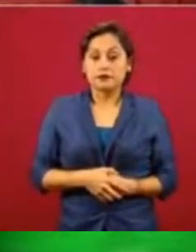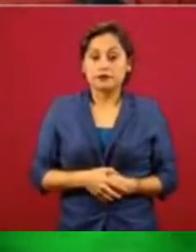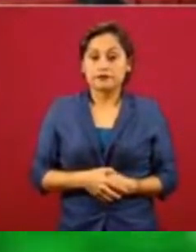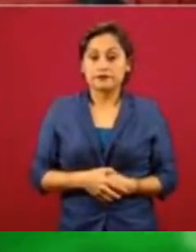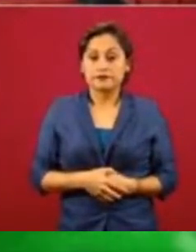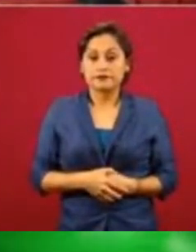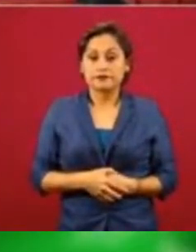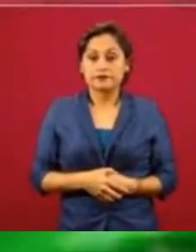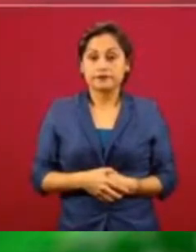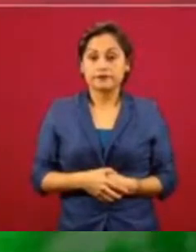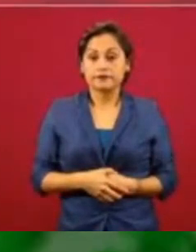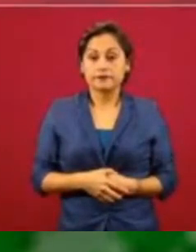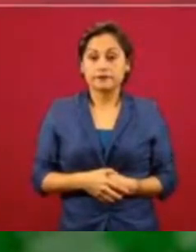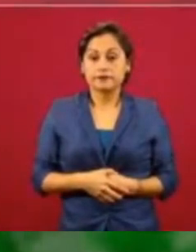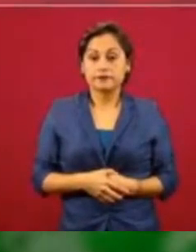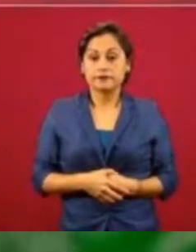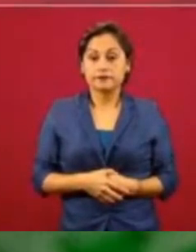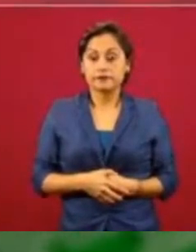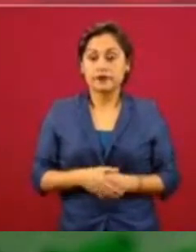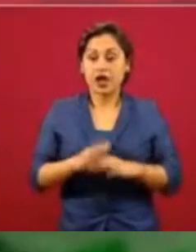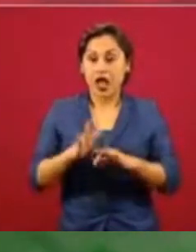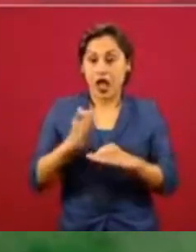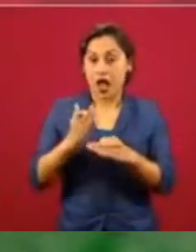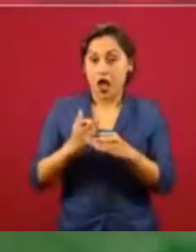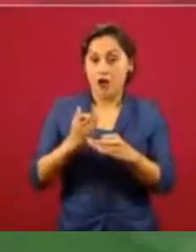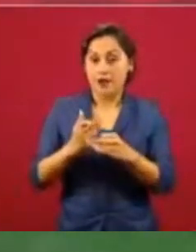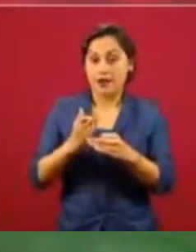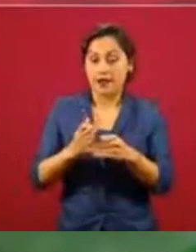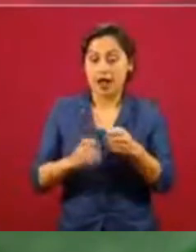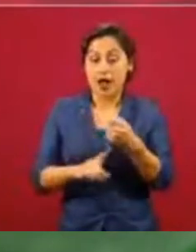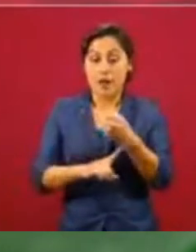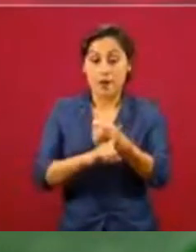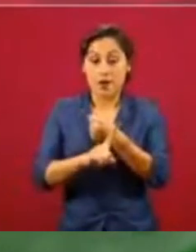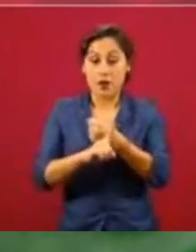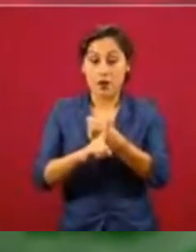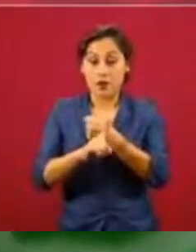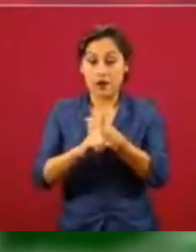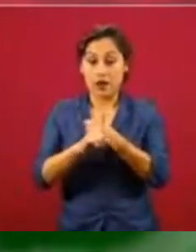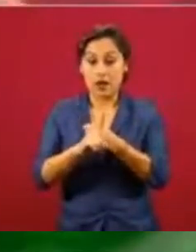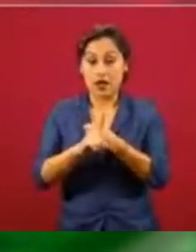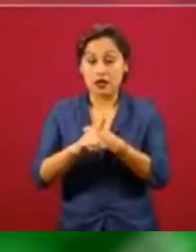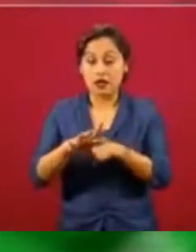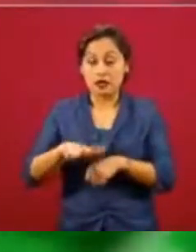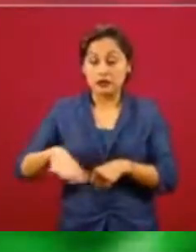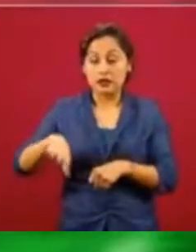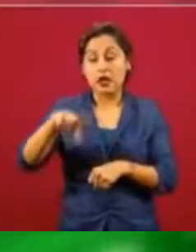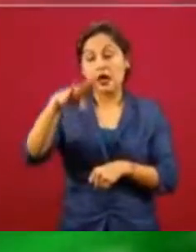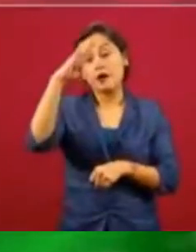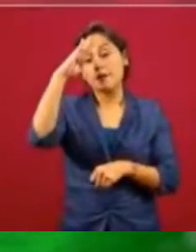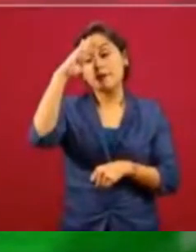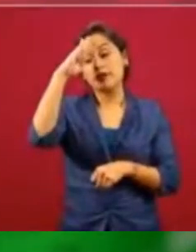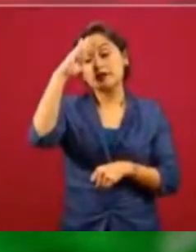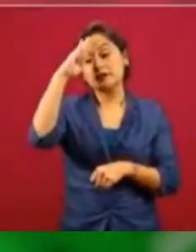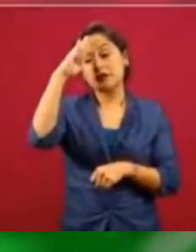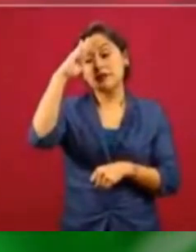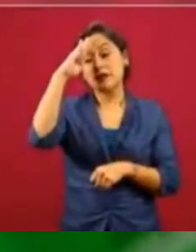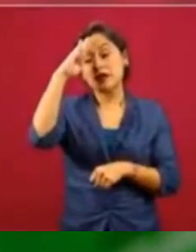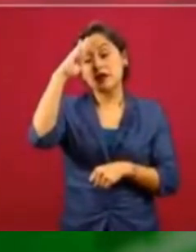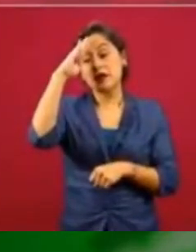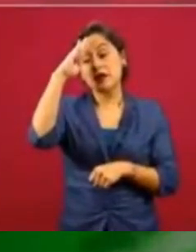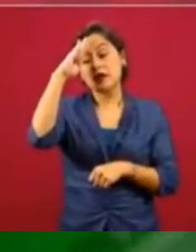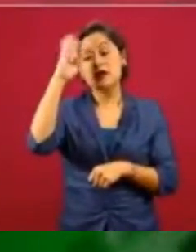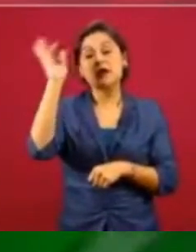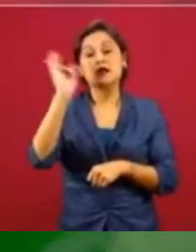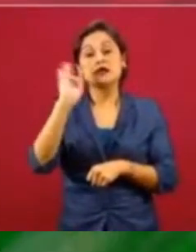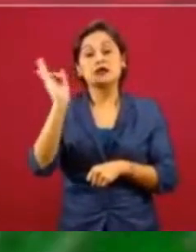o lo que está sucediendo, se pensaba que si se unían las